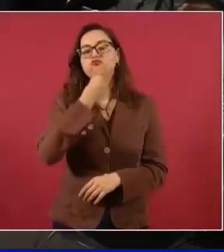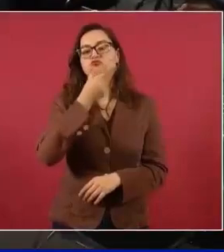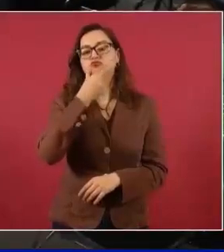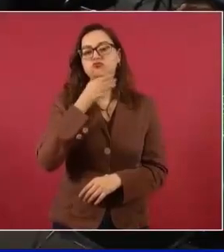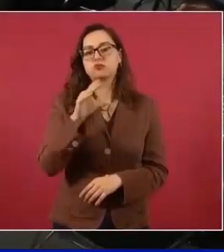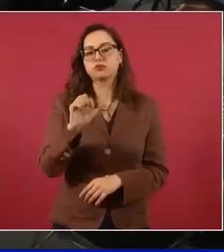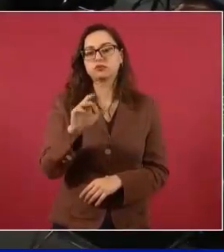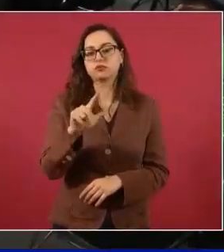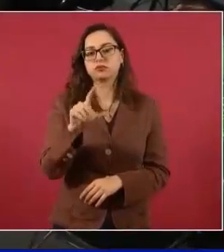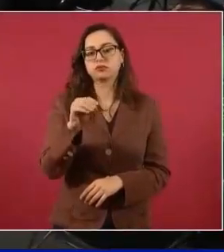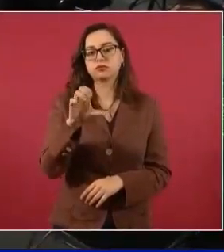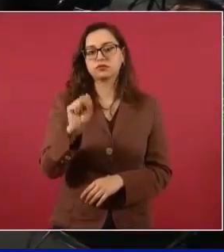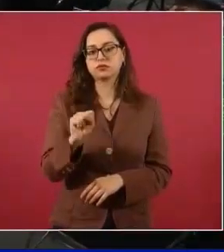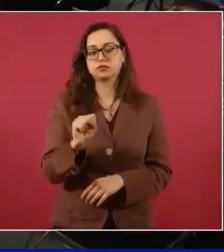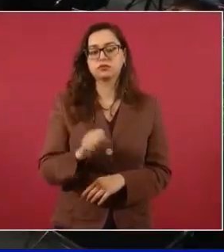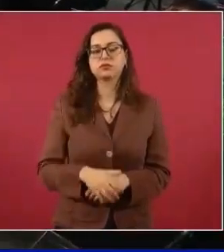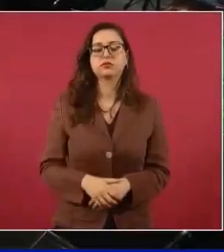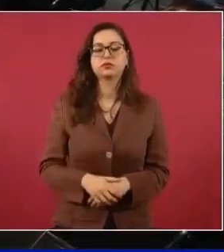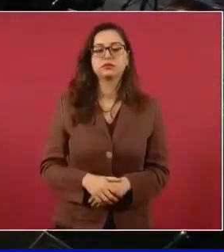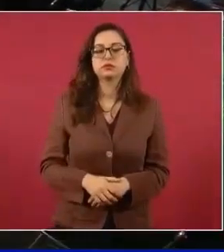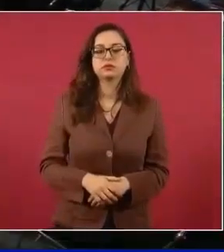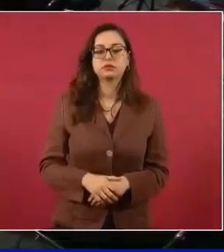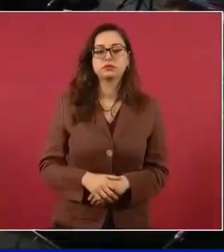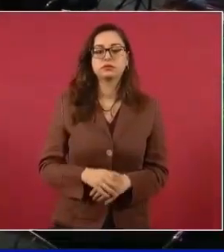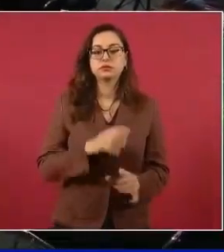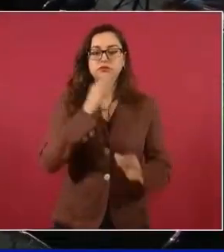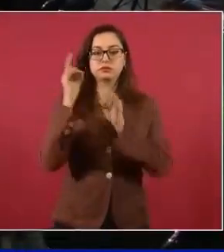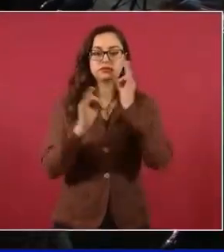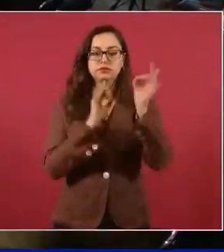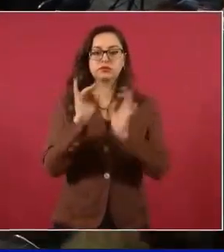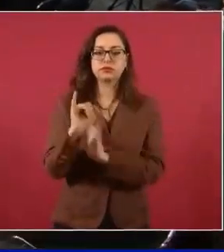Carlos Montesinos, de Índigo.